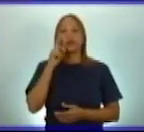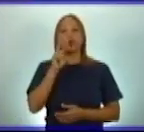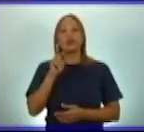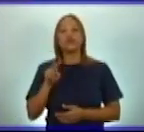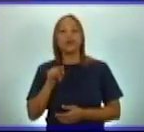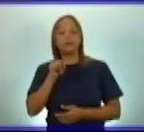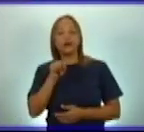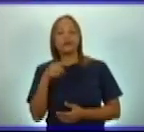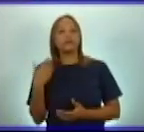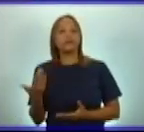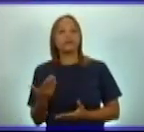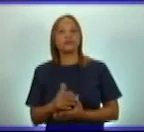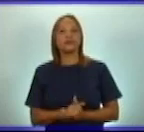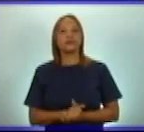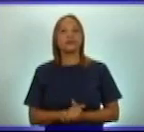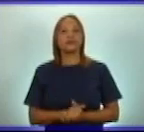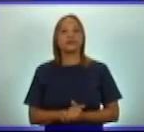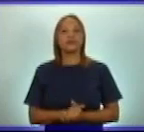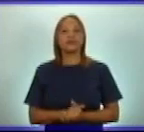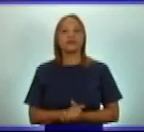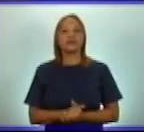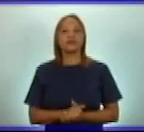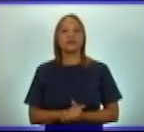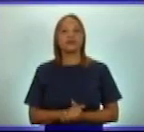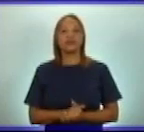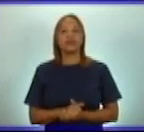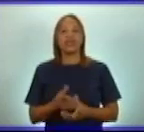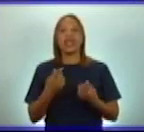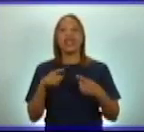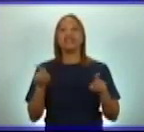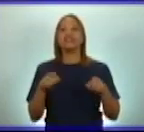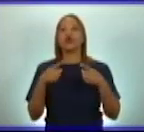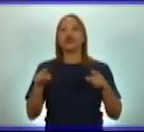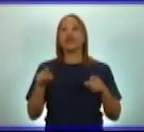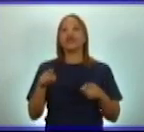el soneto 10 de octubre.